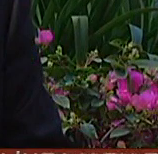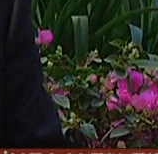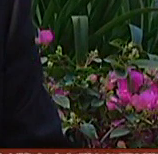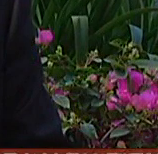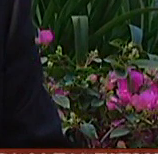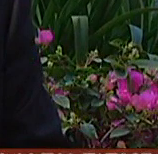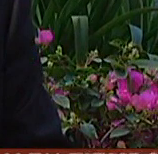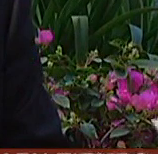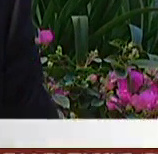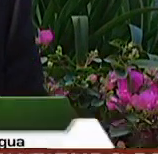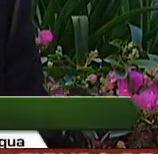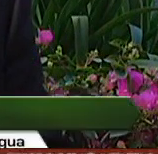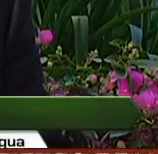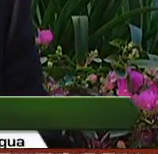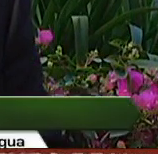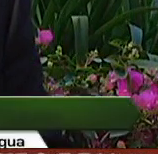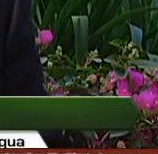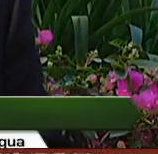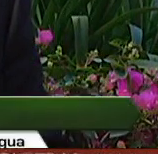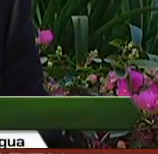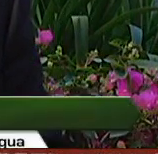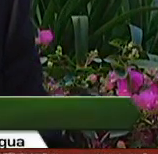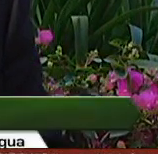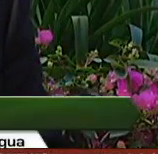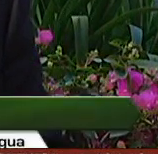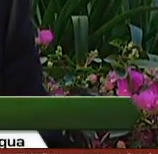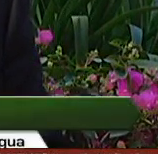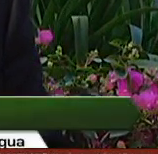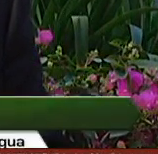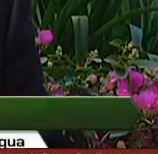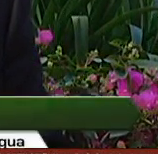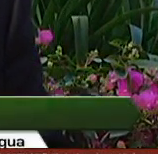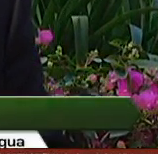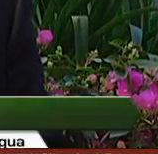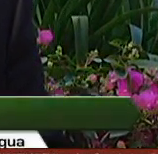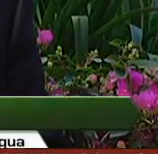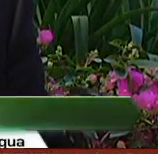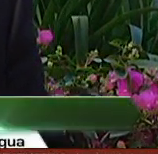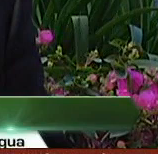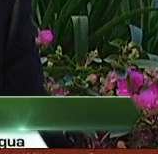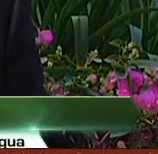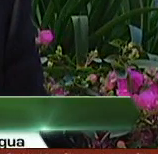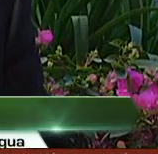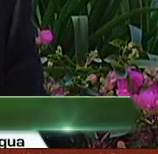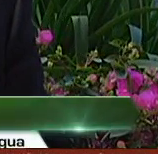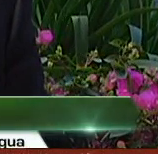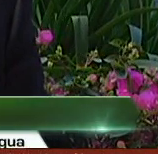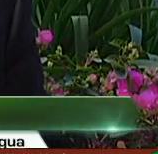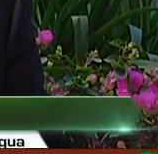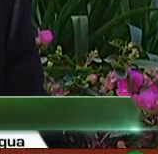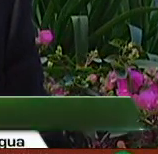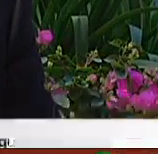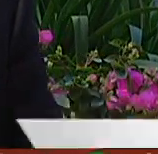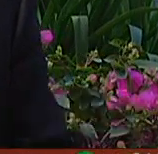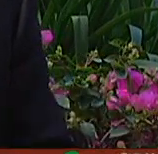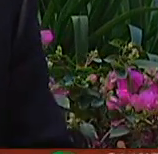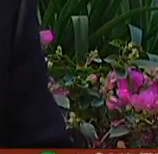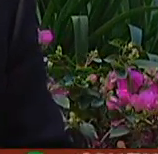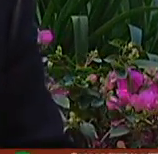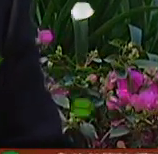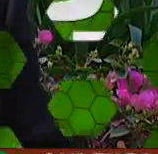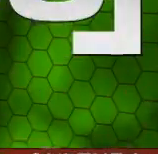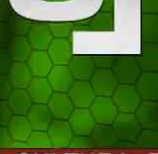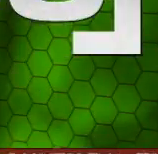no creo en la palabra inspiración yo creo más bien en la palabra trabajo en la palabra constancia en la palabra